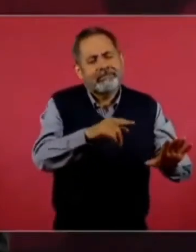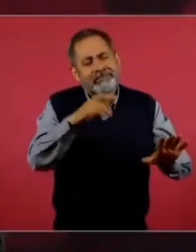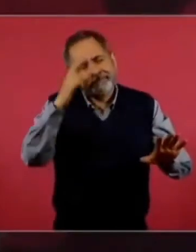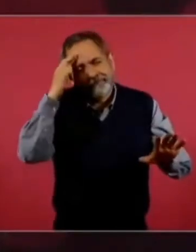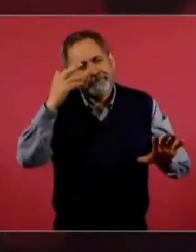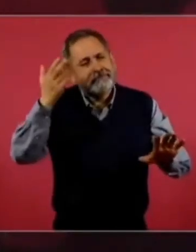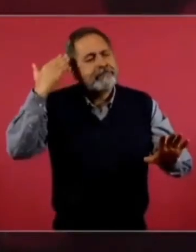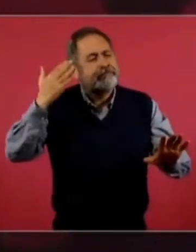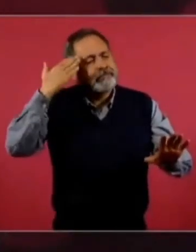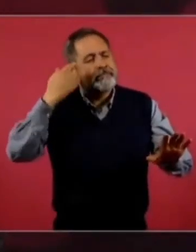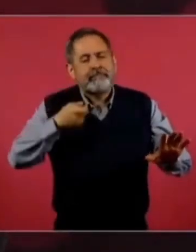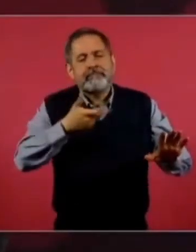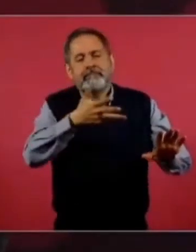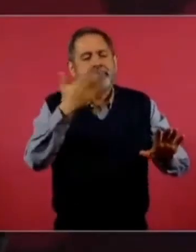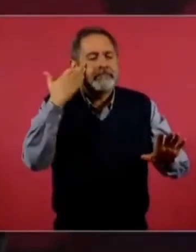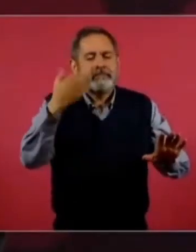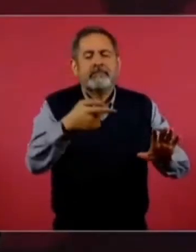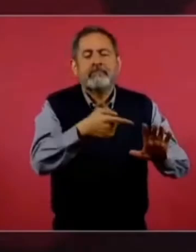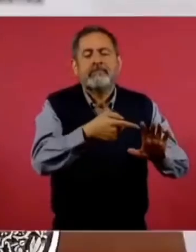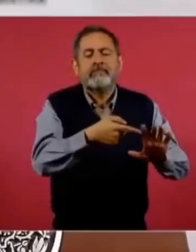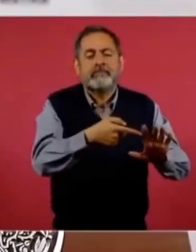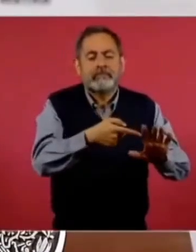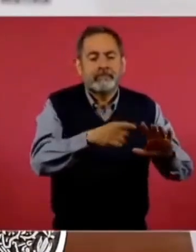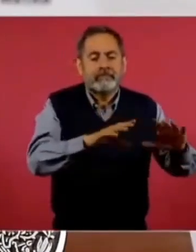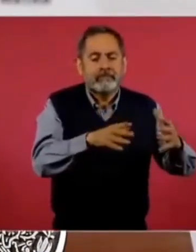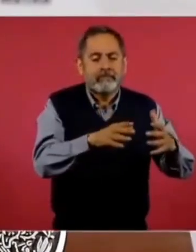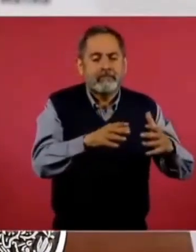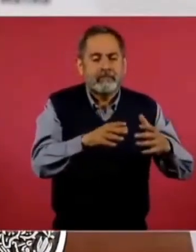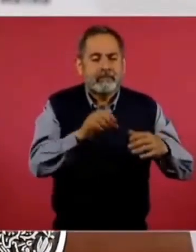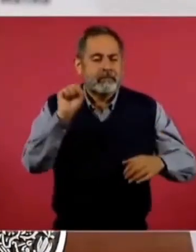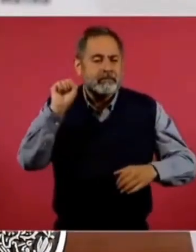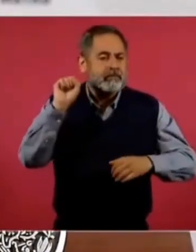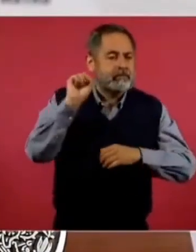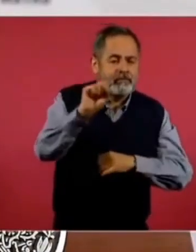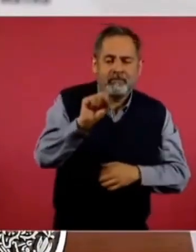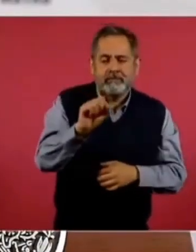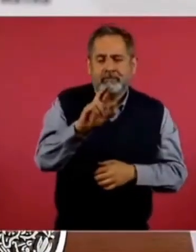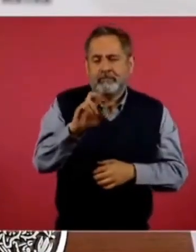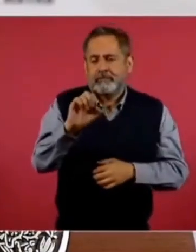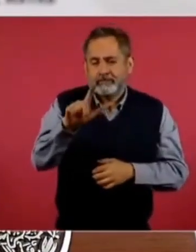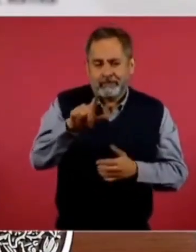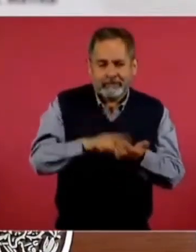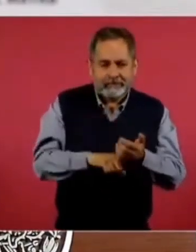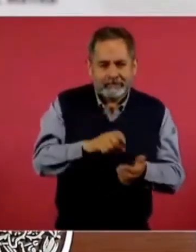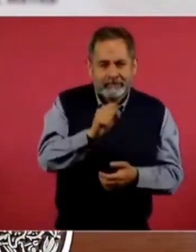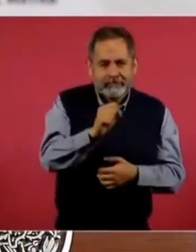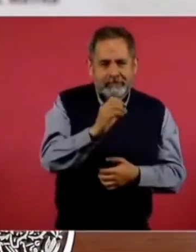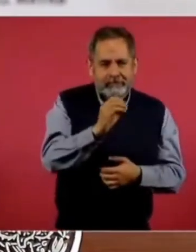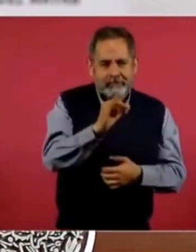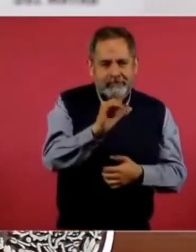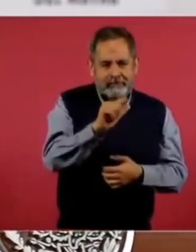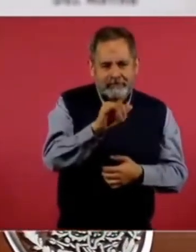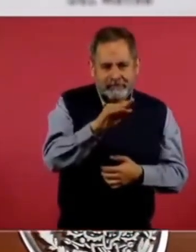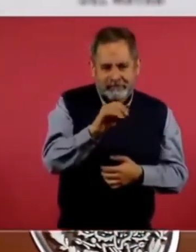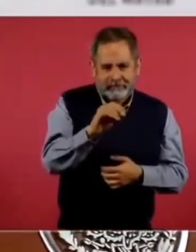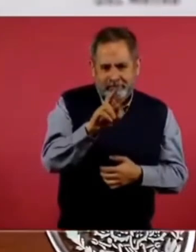el socialismo real, no necesariamente